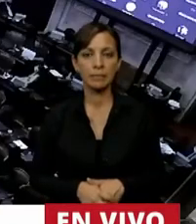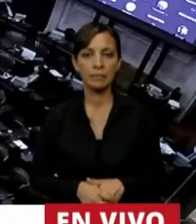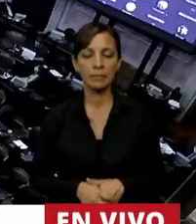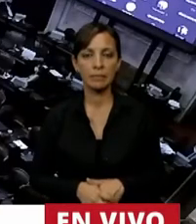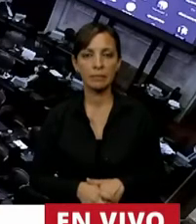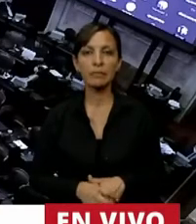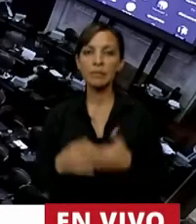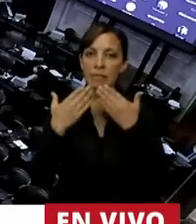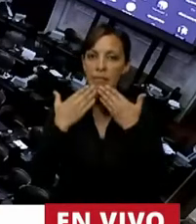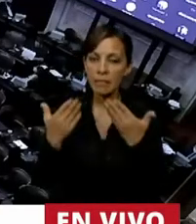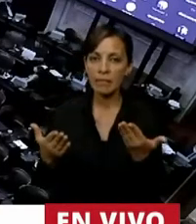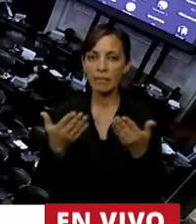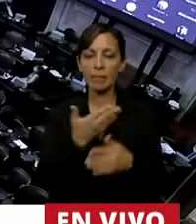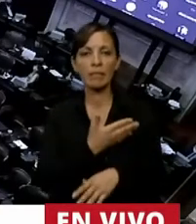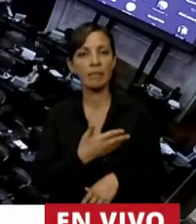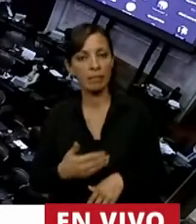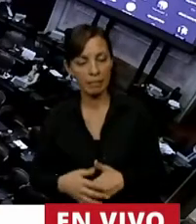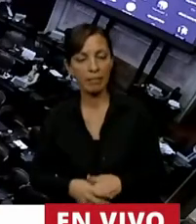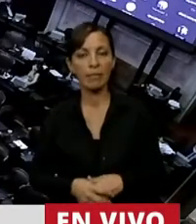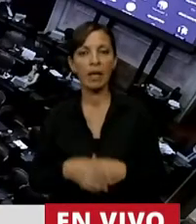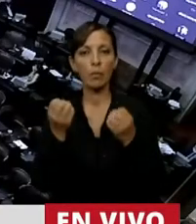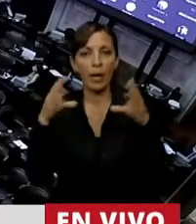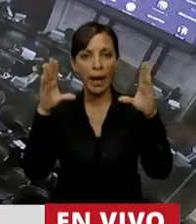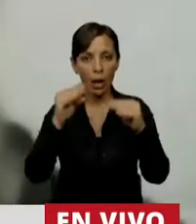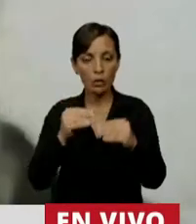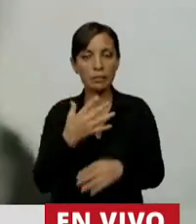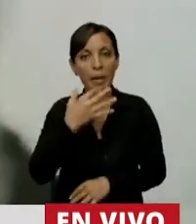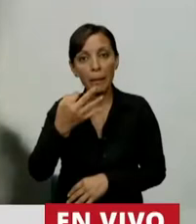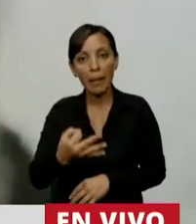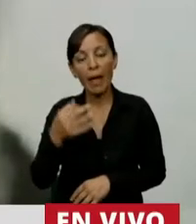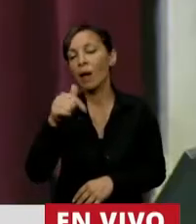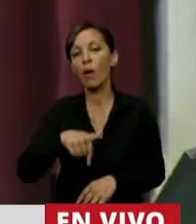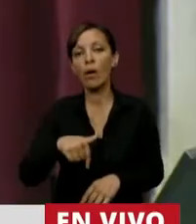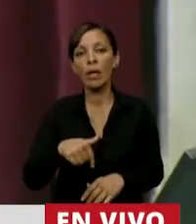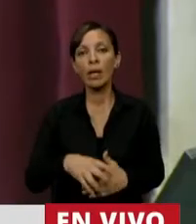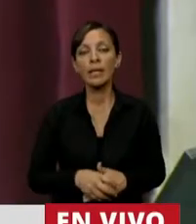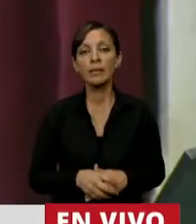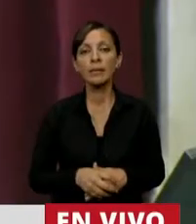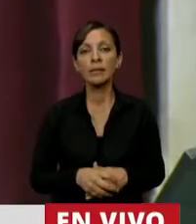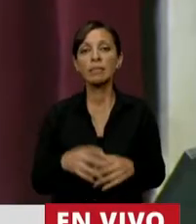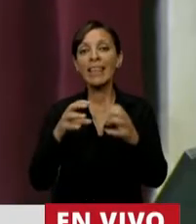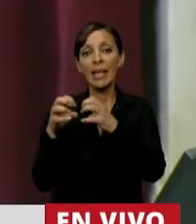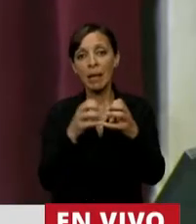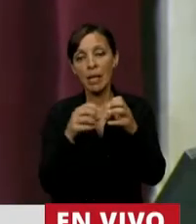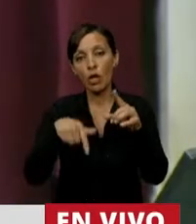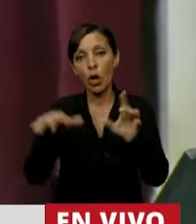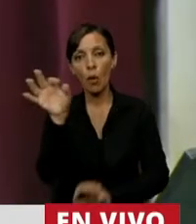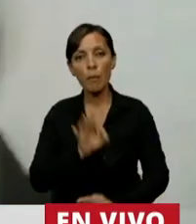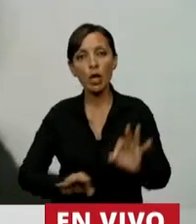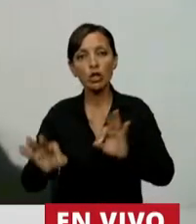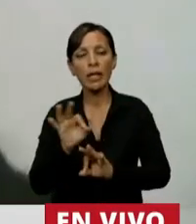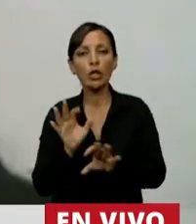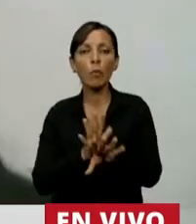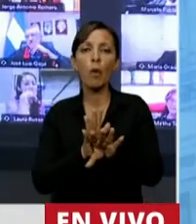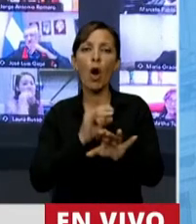Gracias, señor Presidente. Buenas noches. La verdad que nos encontramos en el tratamiento de este proyecto ante un nuevo